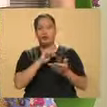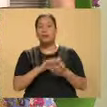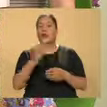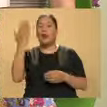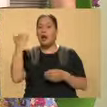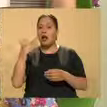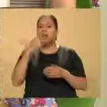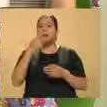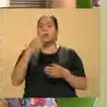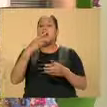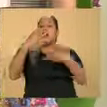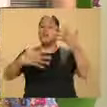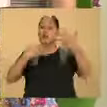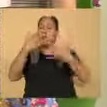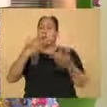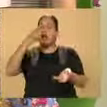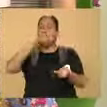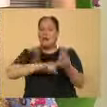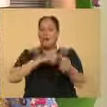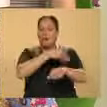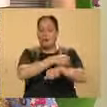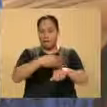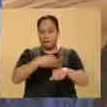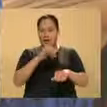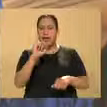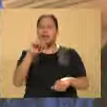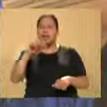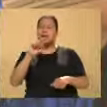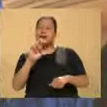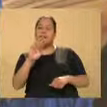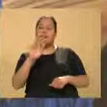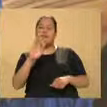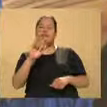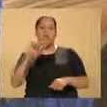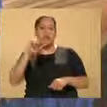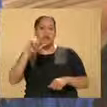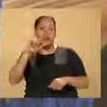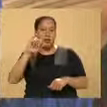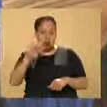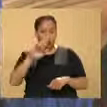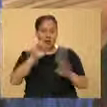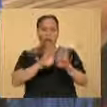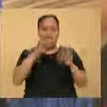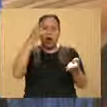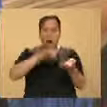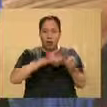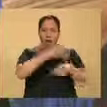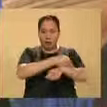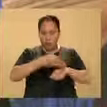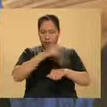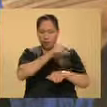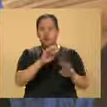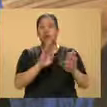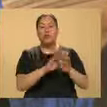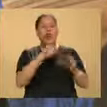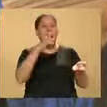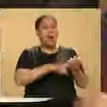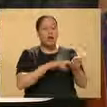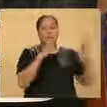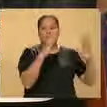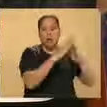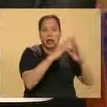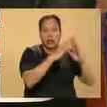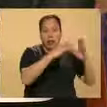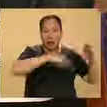violencia intrafamiliar porque teníamos la creencia, o así lo estipulaba la ley, que eran los actos que ocurrían dentro de la casa.